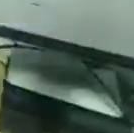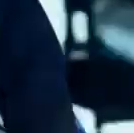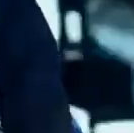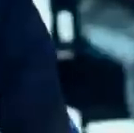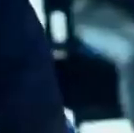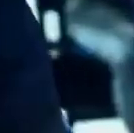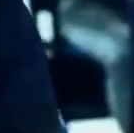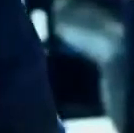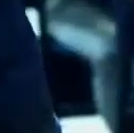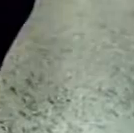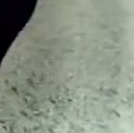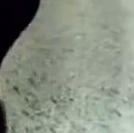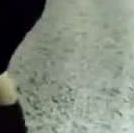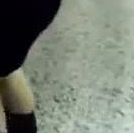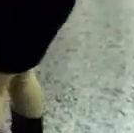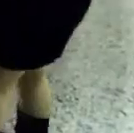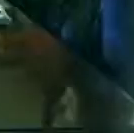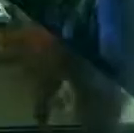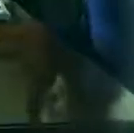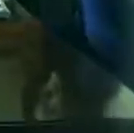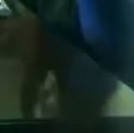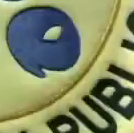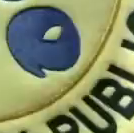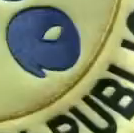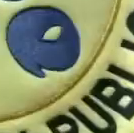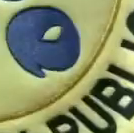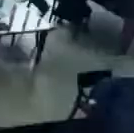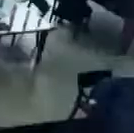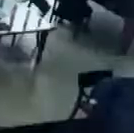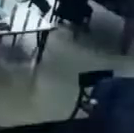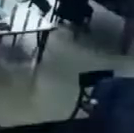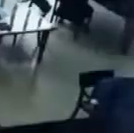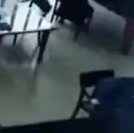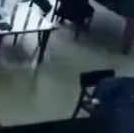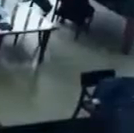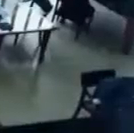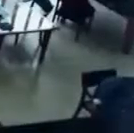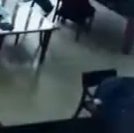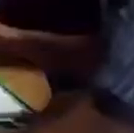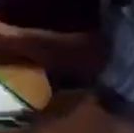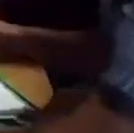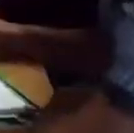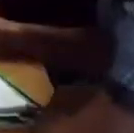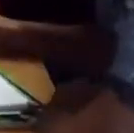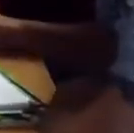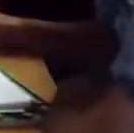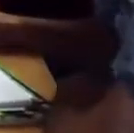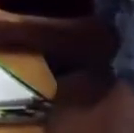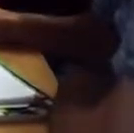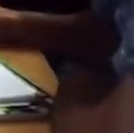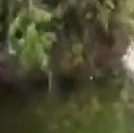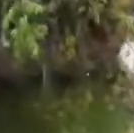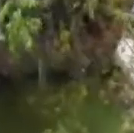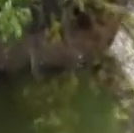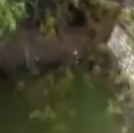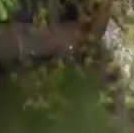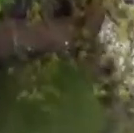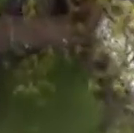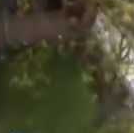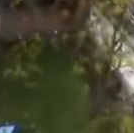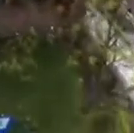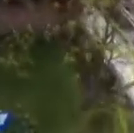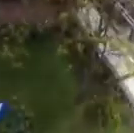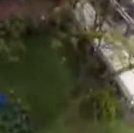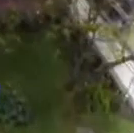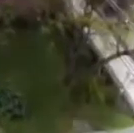y capacitación avanzada de altos funcionarios del estado. Escuela de Alto Gobierno, un programa de la Escuela Superior